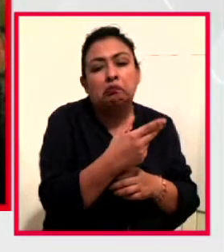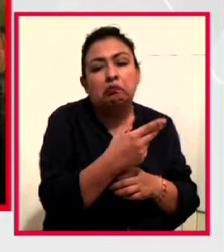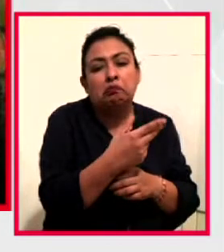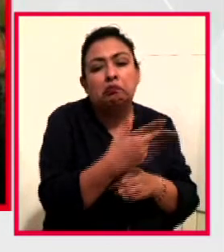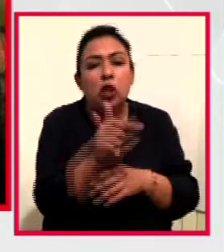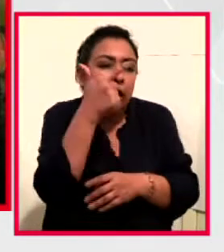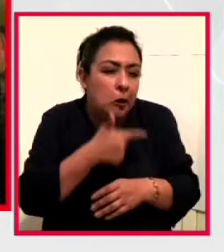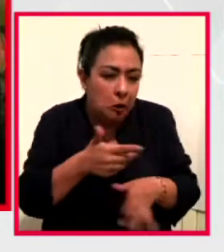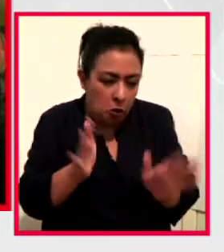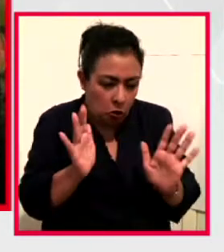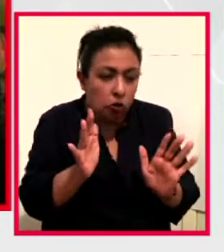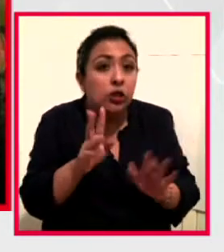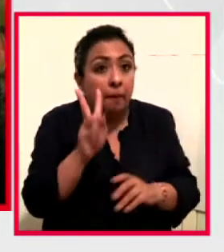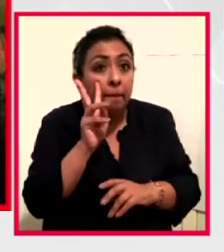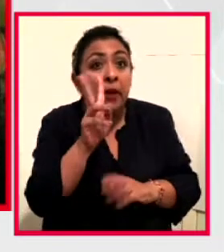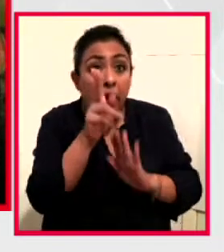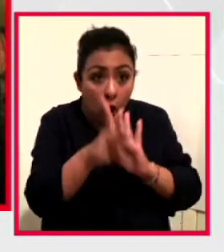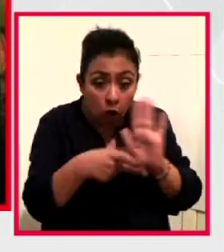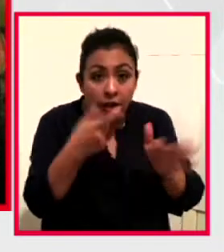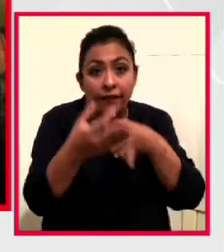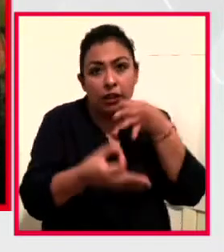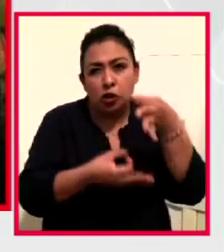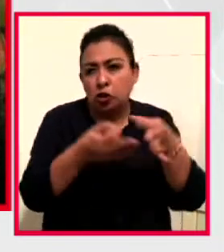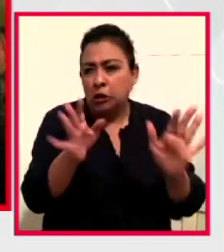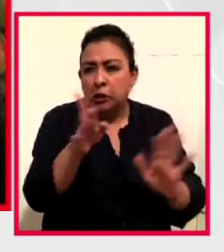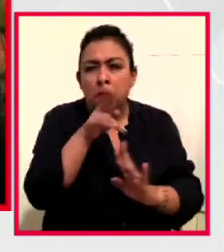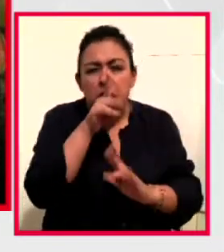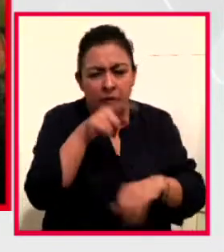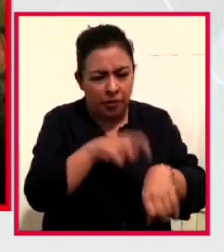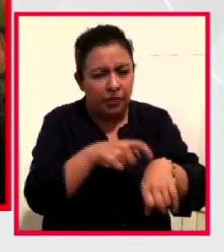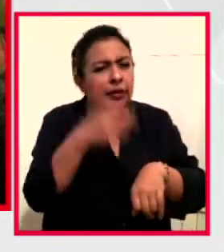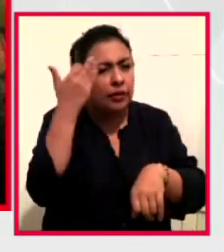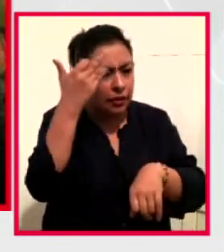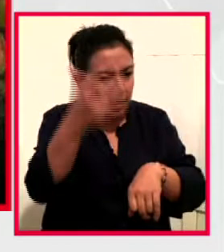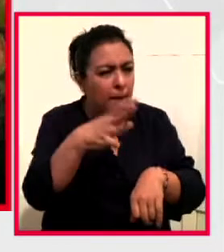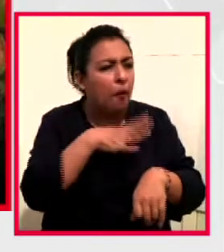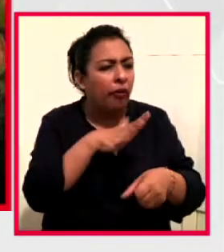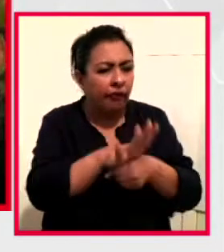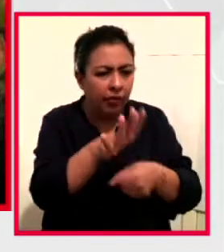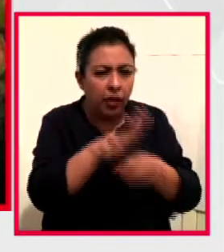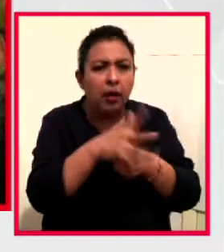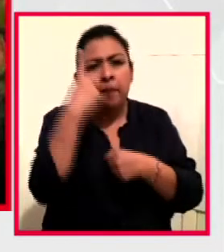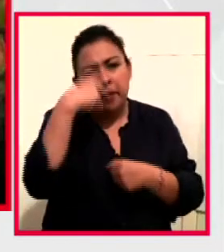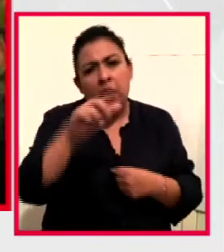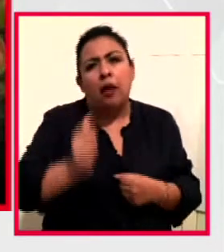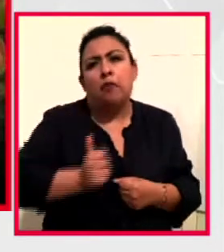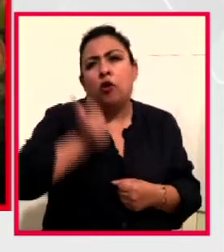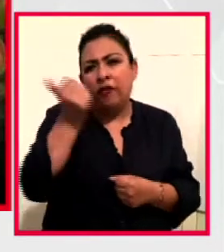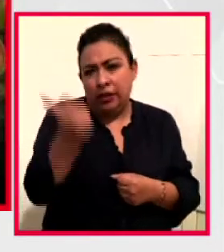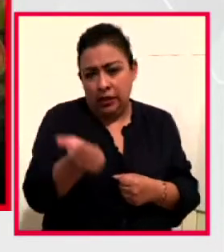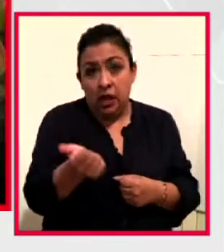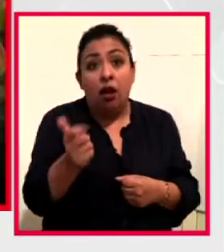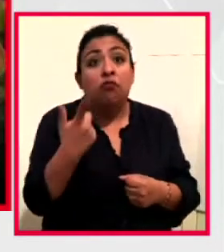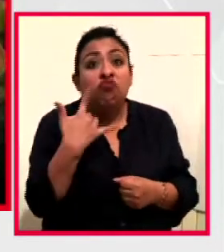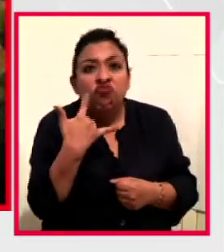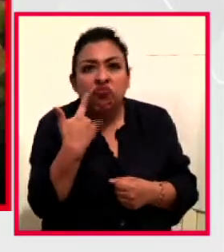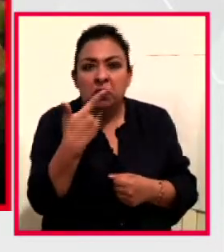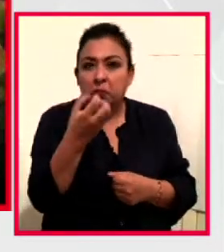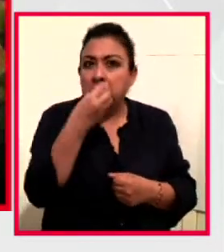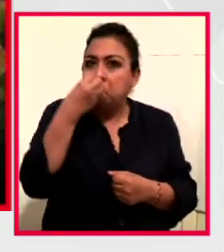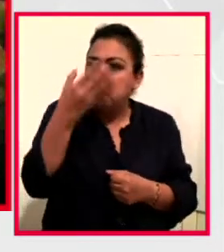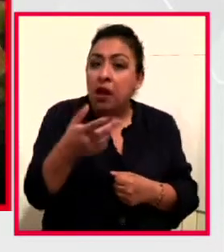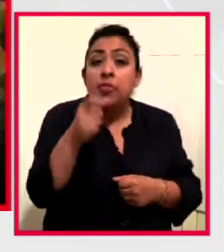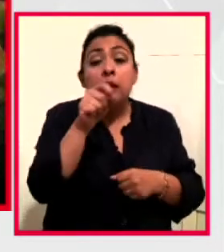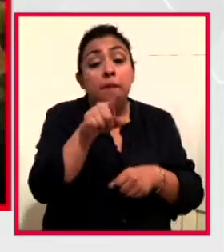y media, pueden ver la retransmisión. Así que hay tiempo ahorita que estamos en casa para aprovechar al máximo, disfrutar de buenos espectáculos y además estar bien